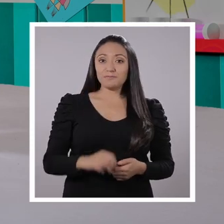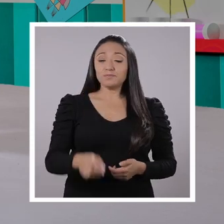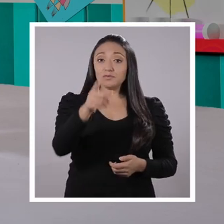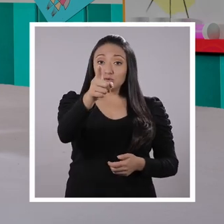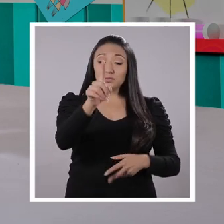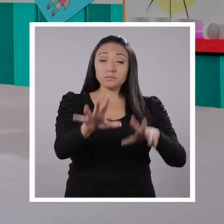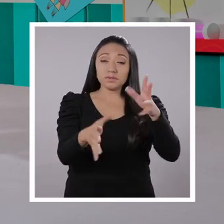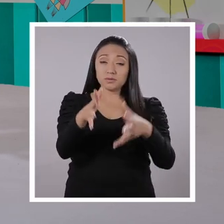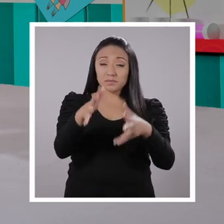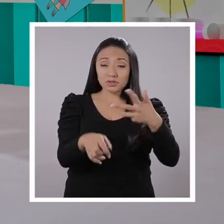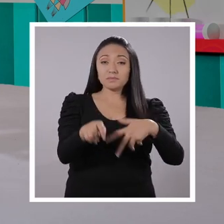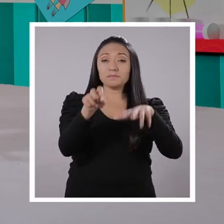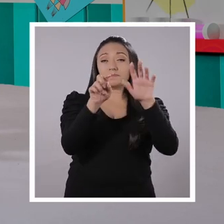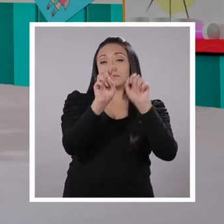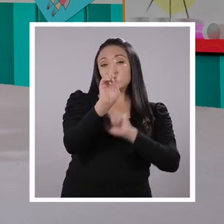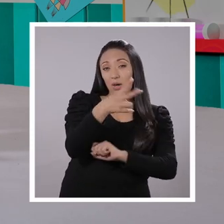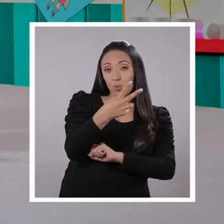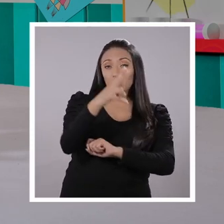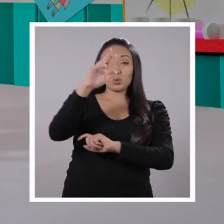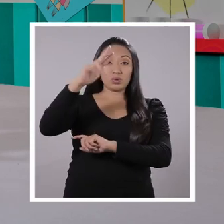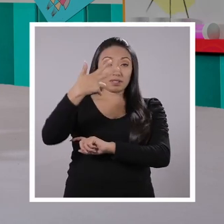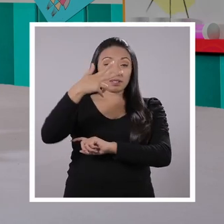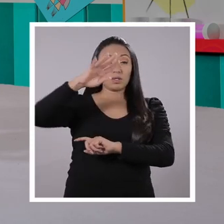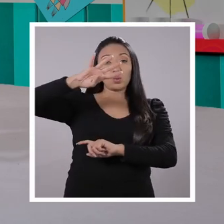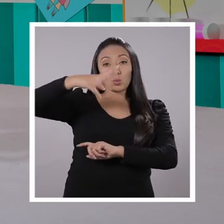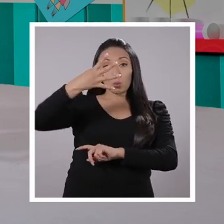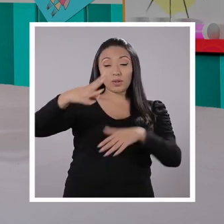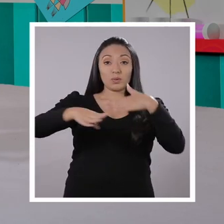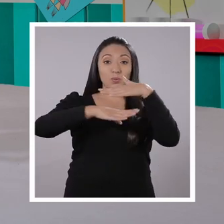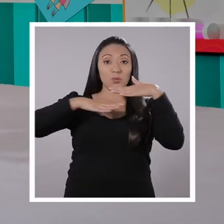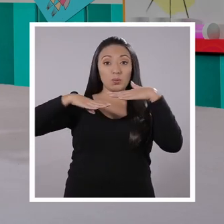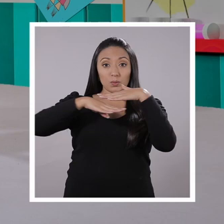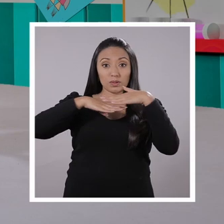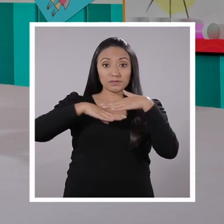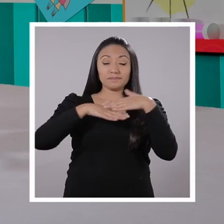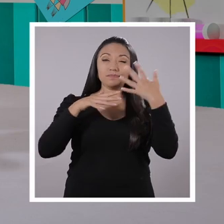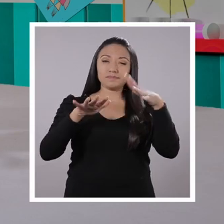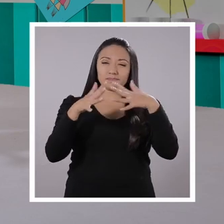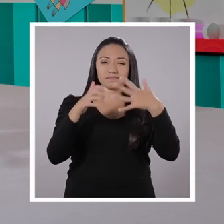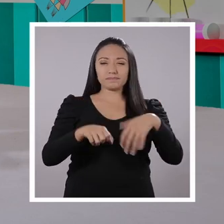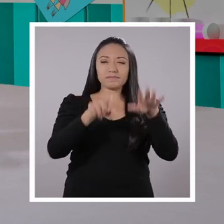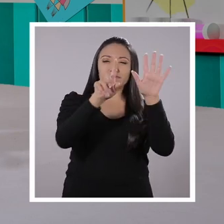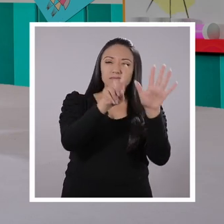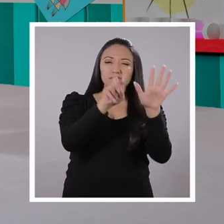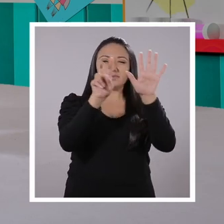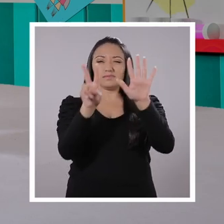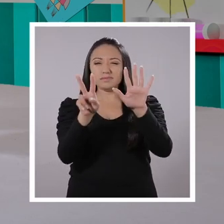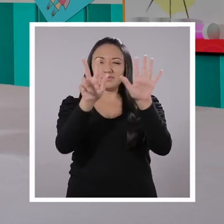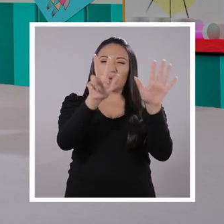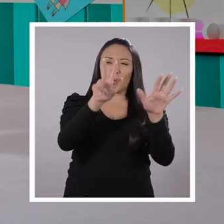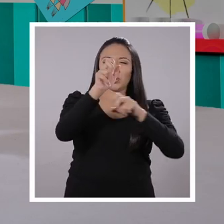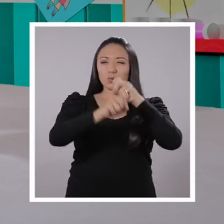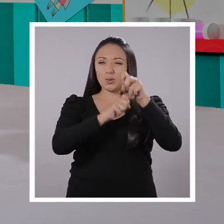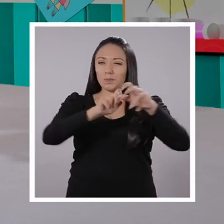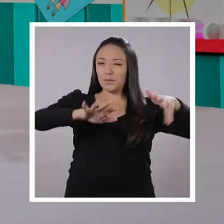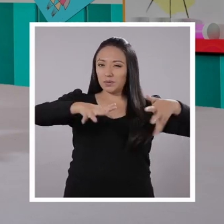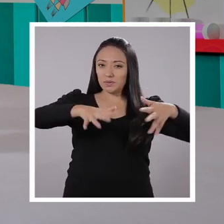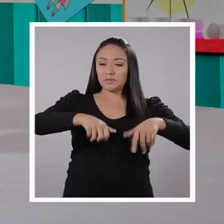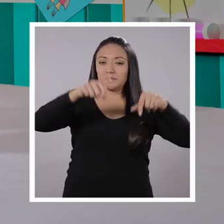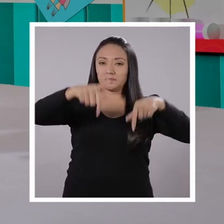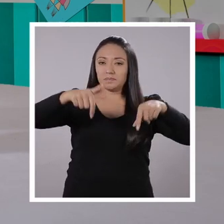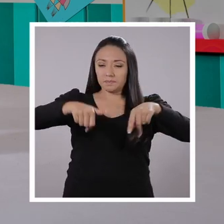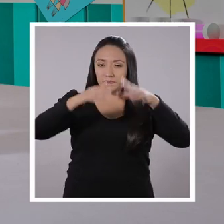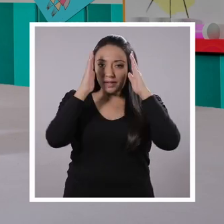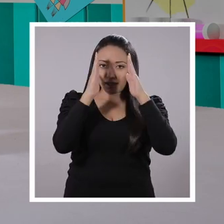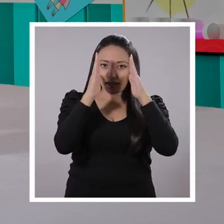Recuerda que si tú estás en segundo, tercero, cuarto de básica, o sea, tienes entre 6, 7 y 8 años, este es tu programa